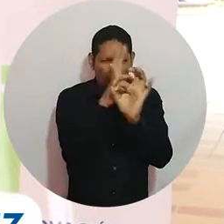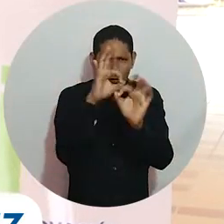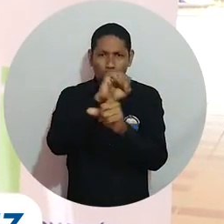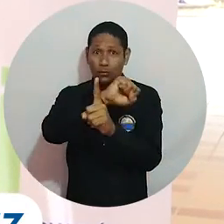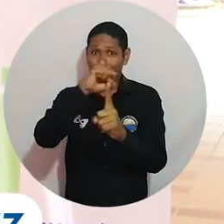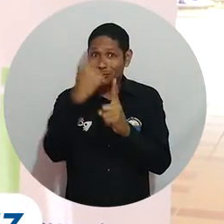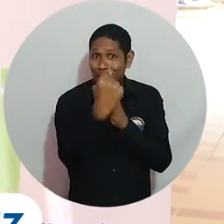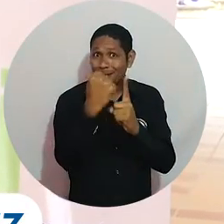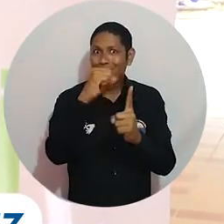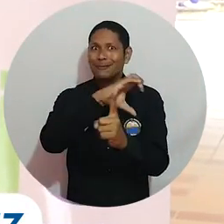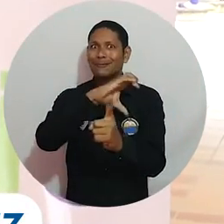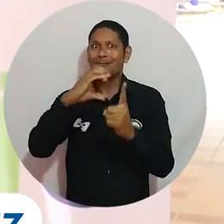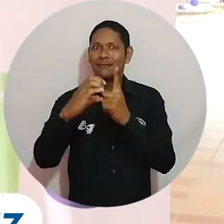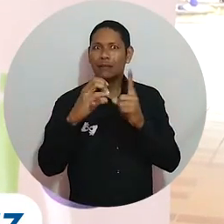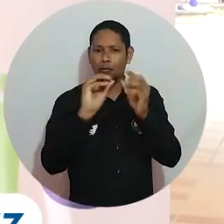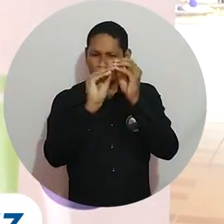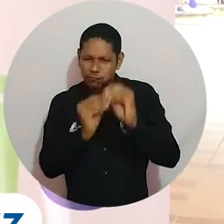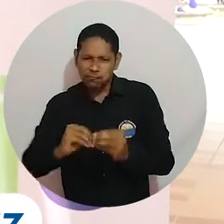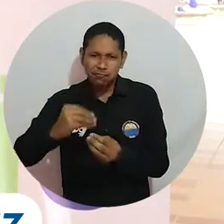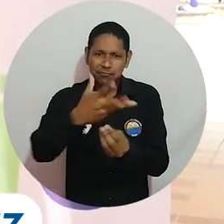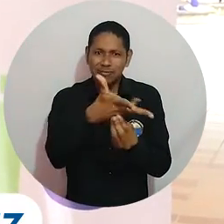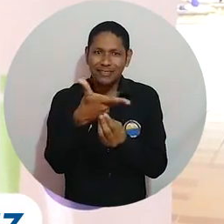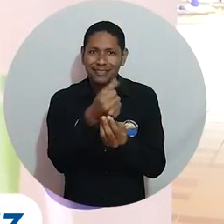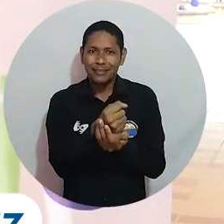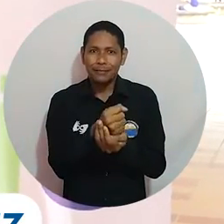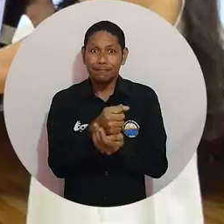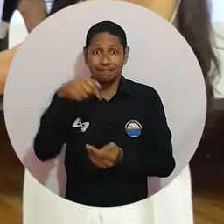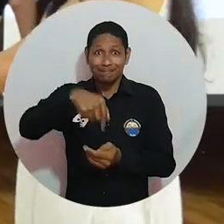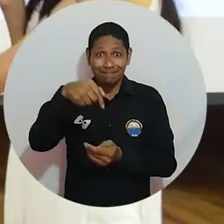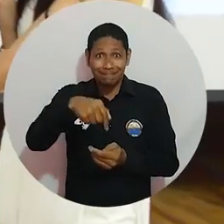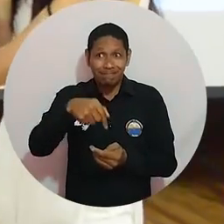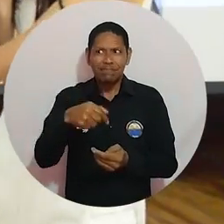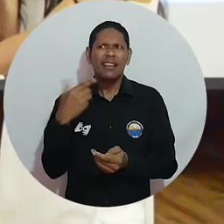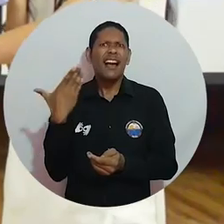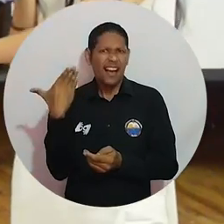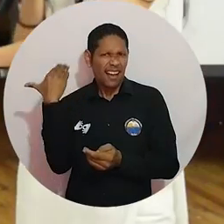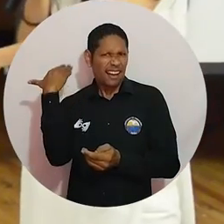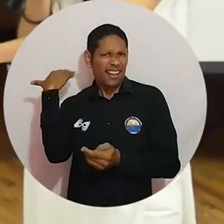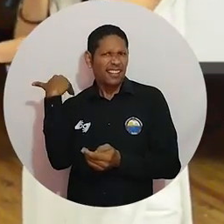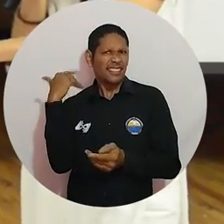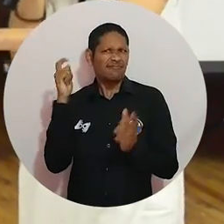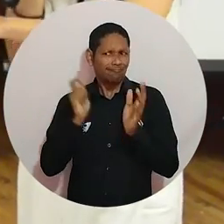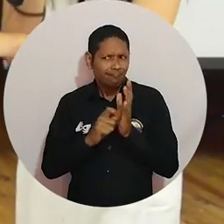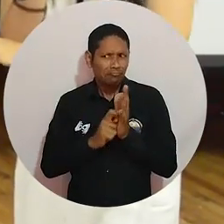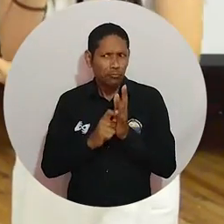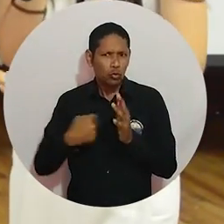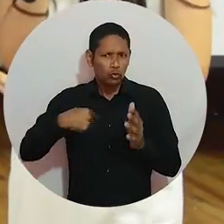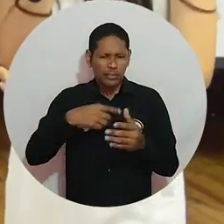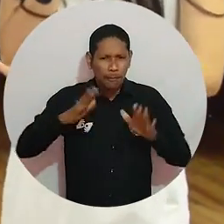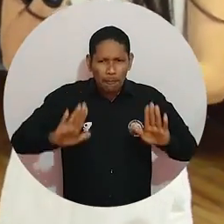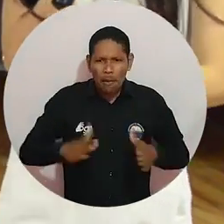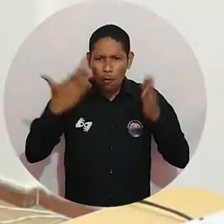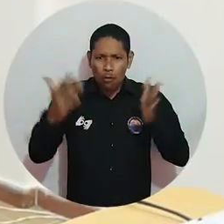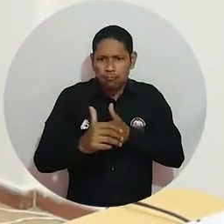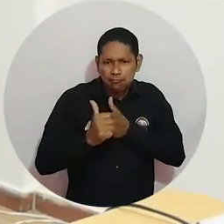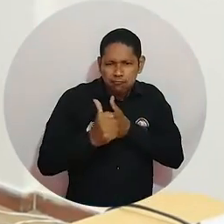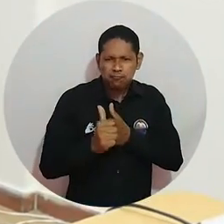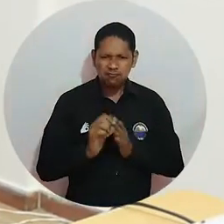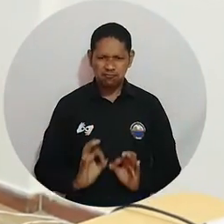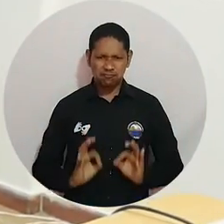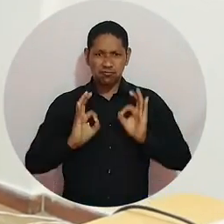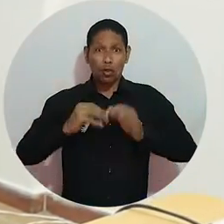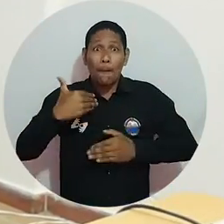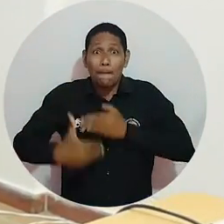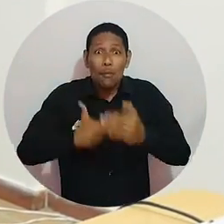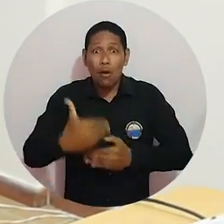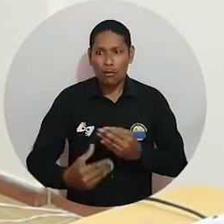enfoque social, enfoque cultural y enfoque de creación artística. En este Kick-Off y en las últimas versiones hemos intentado mejorar siempre